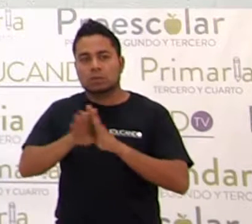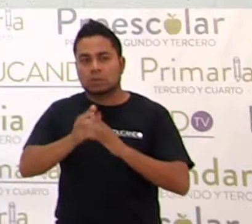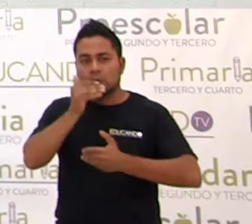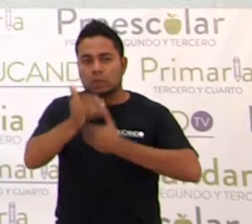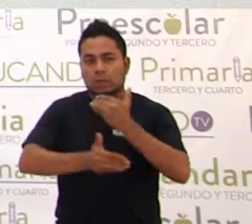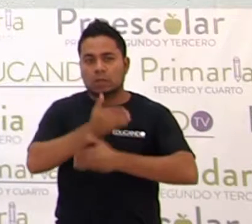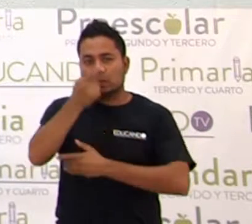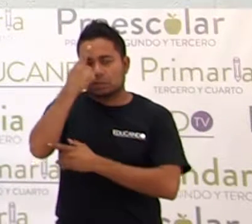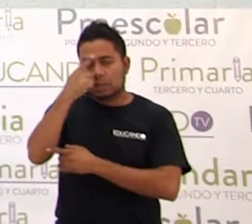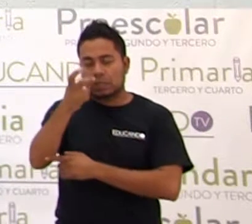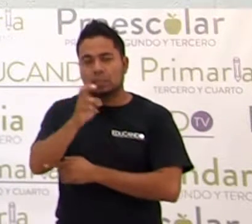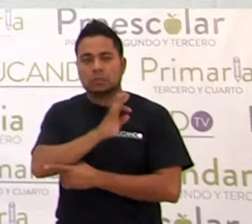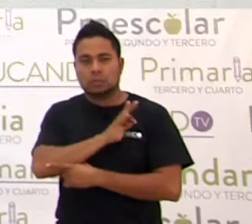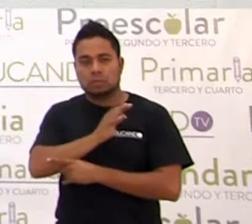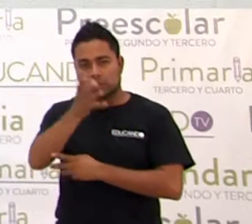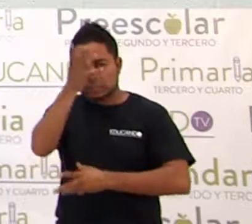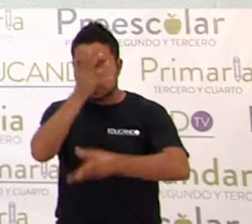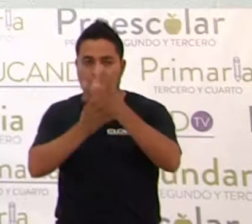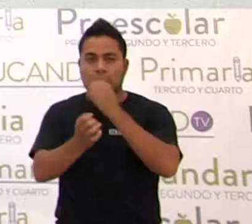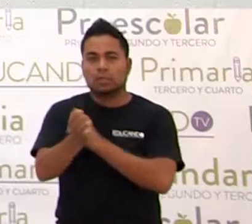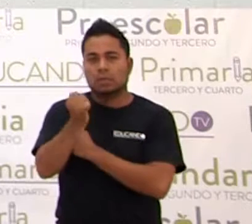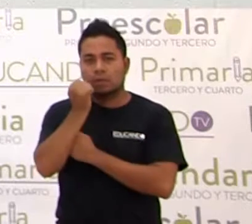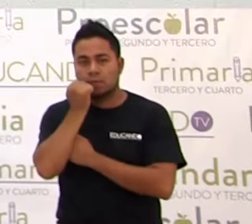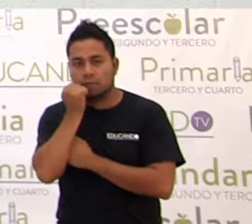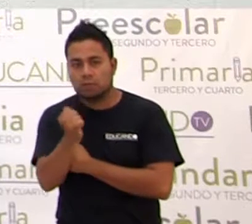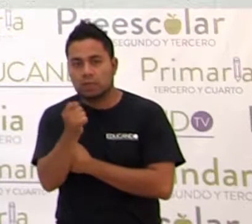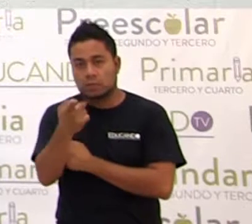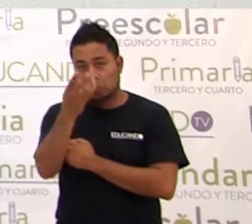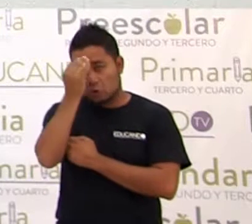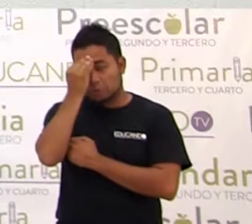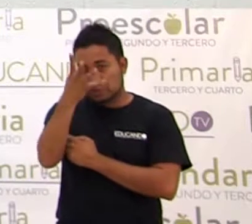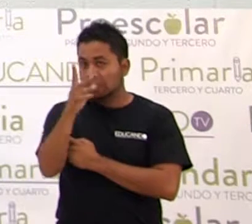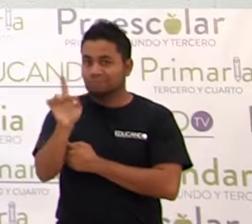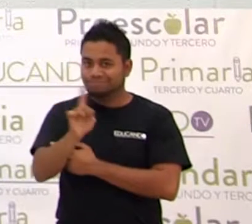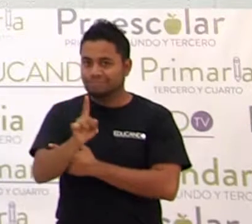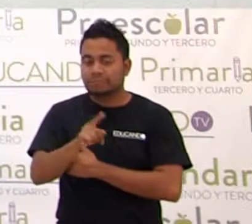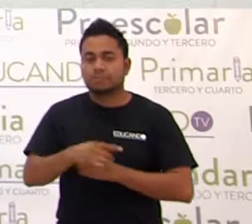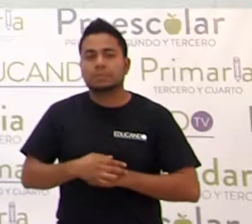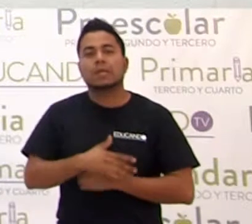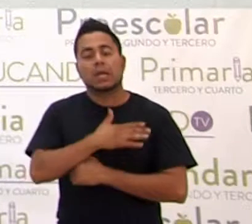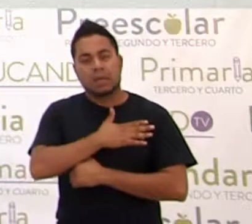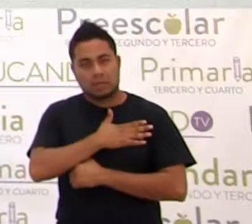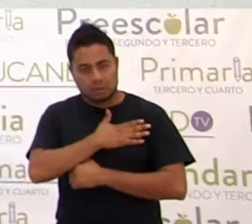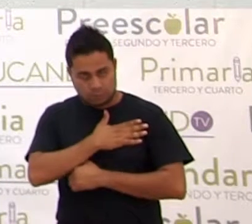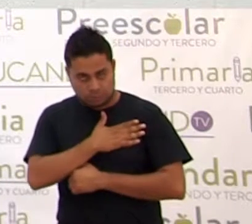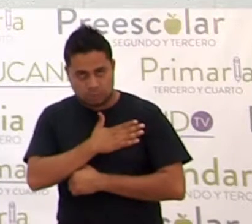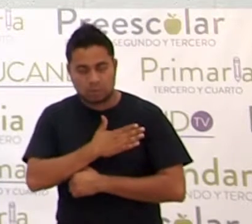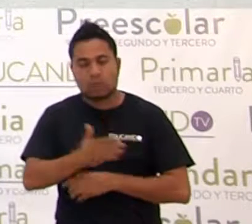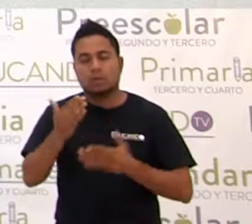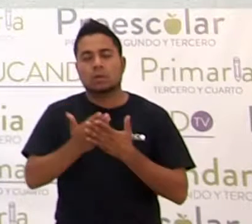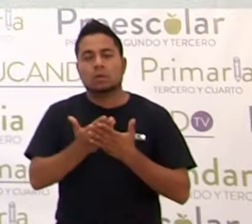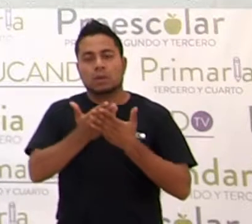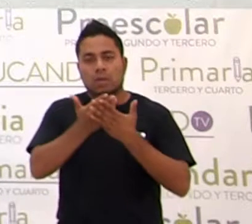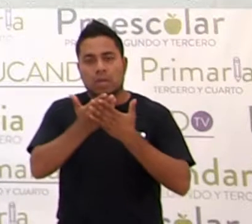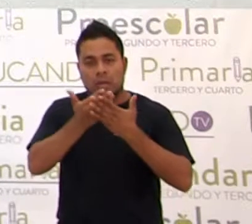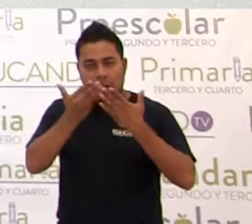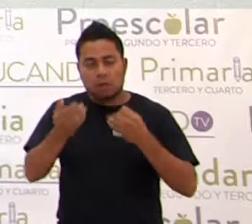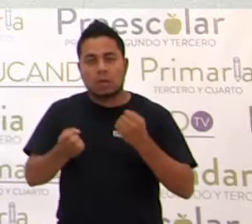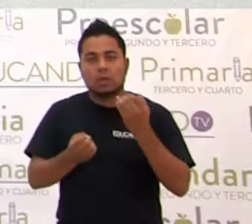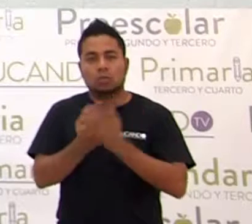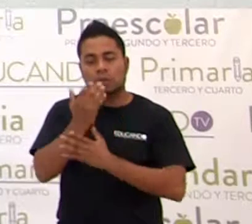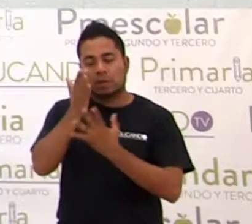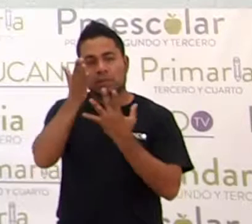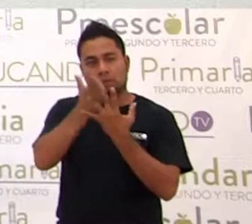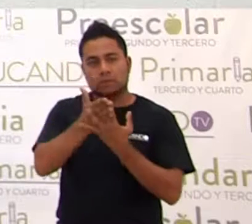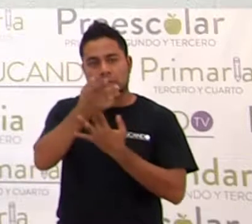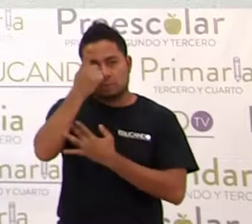que así se les quede y no se les olvide nunca. Bueno, vamos a hacer la otra división de